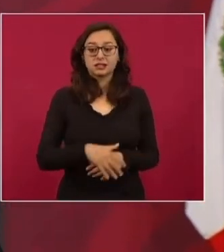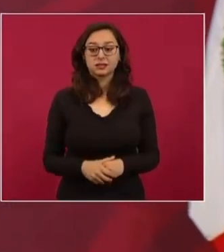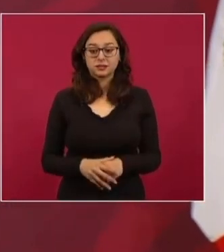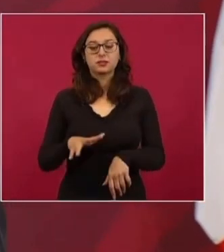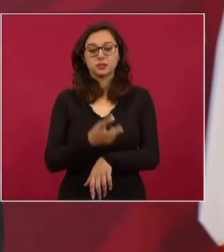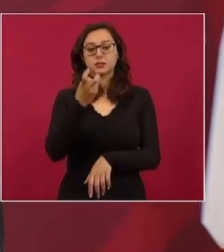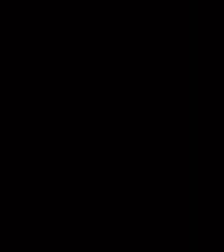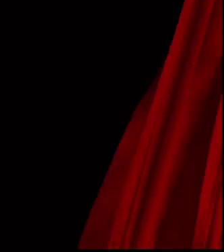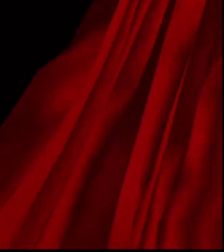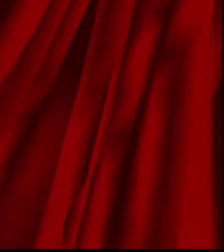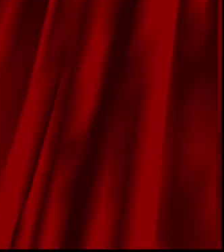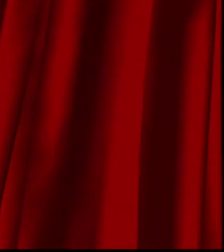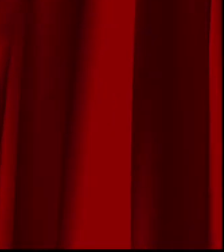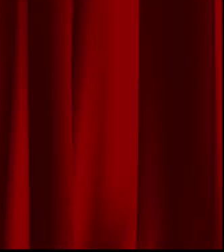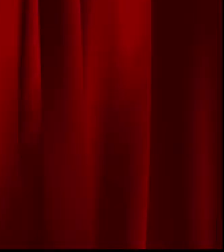el debate.